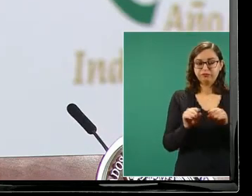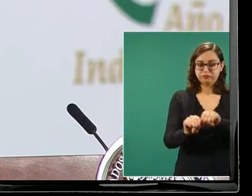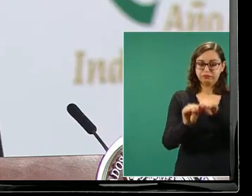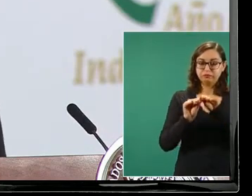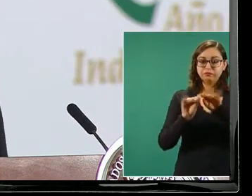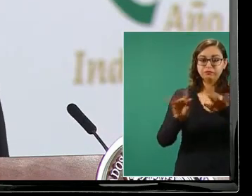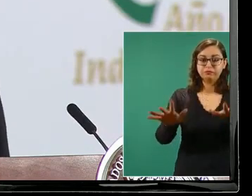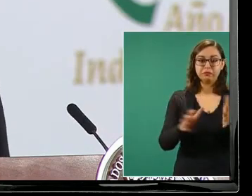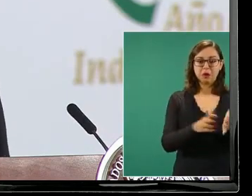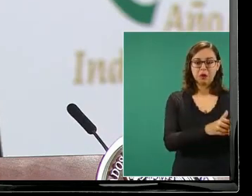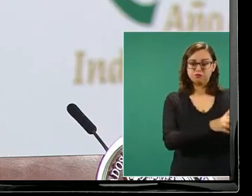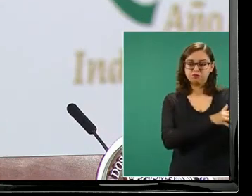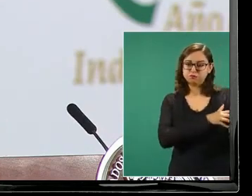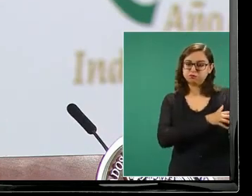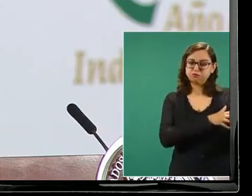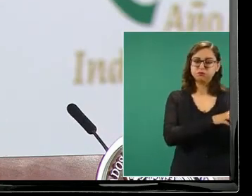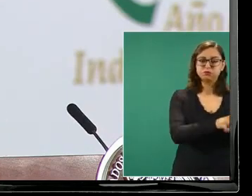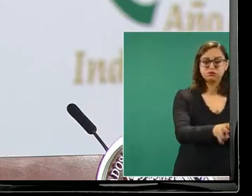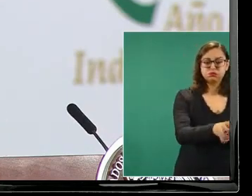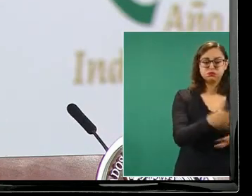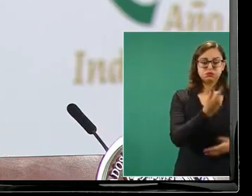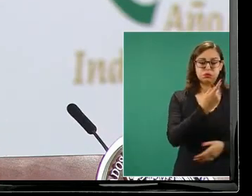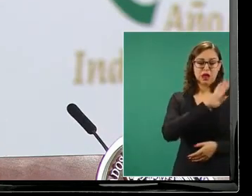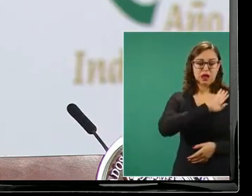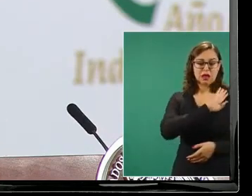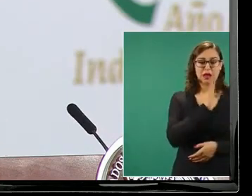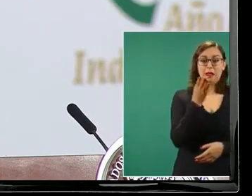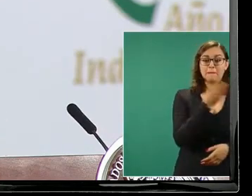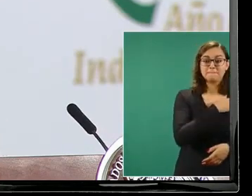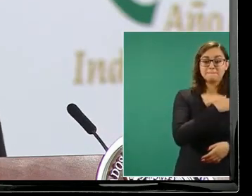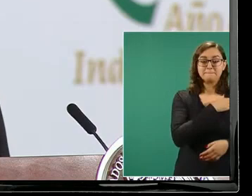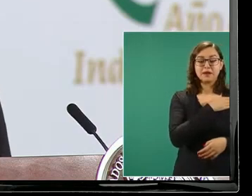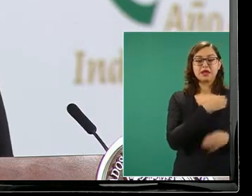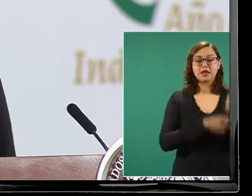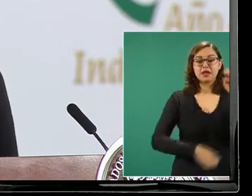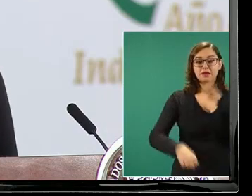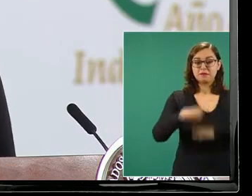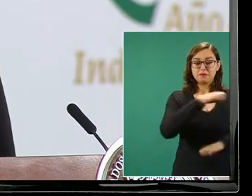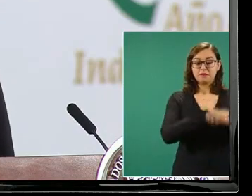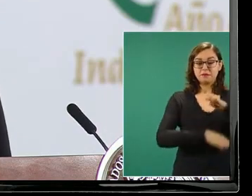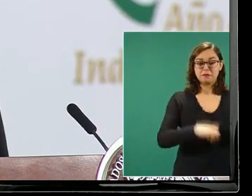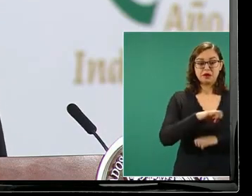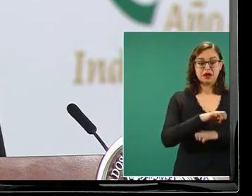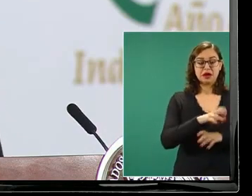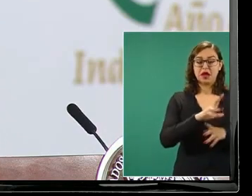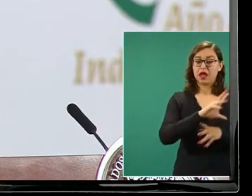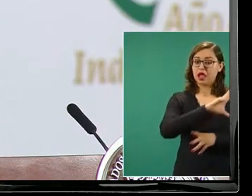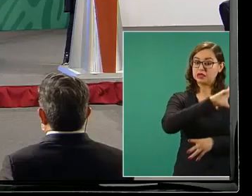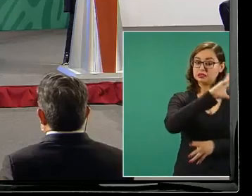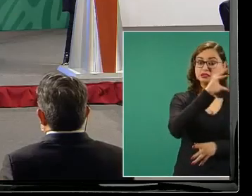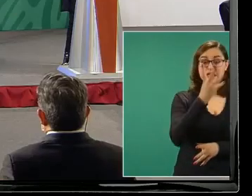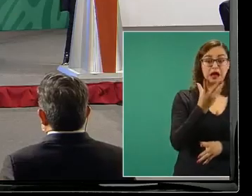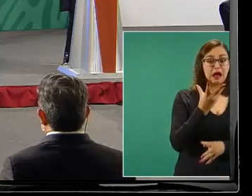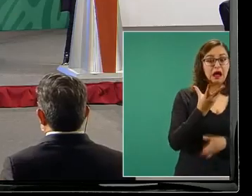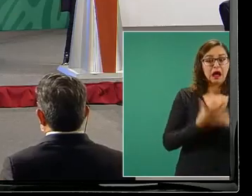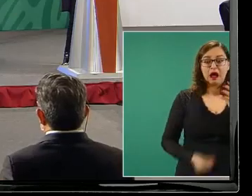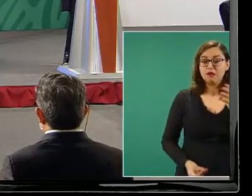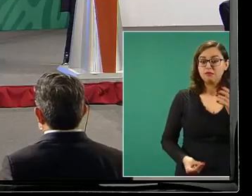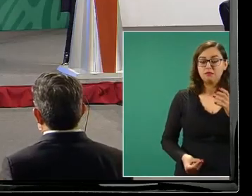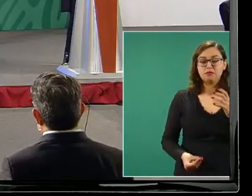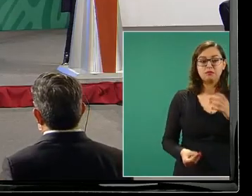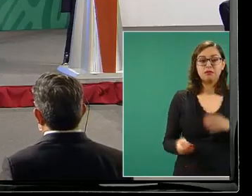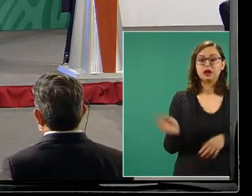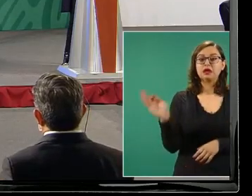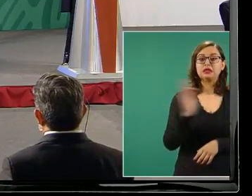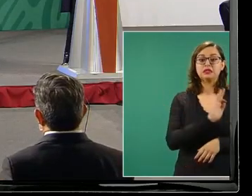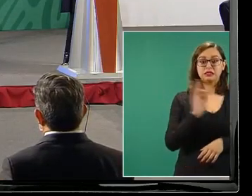abarrotan embajadas y puestos fronterizos porque supuestamente querían huir de su país ante la tentativa del